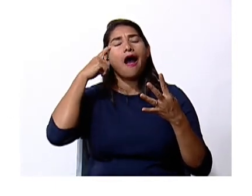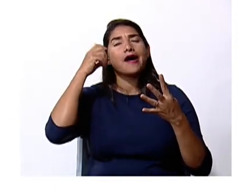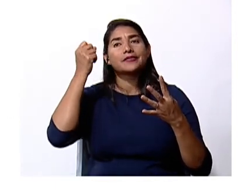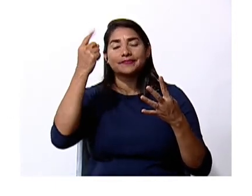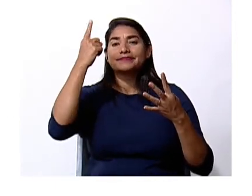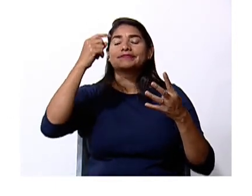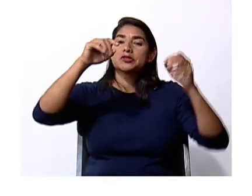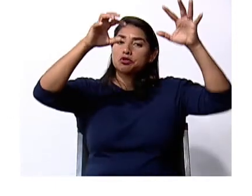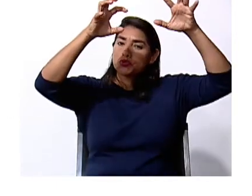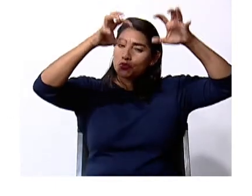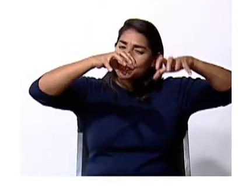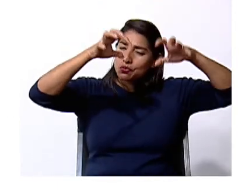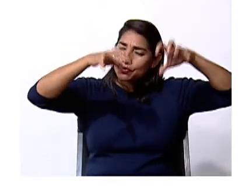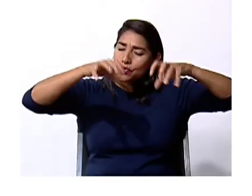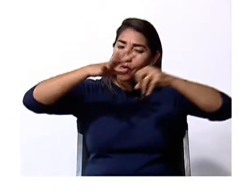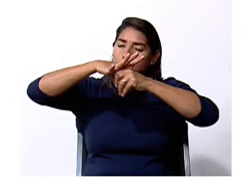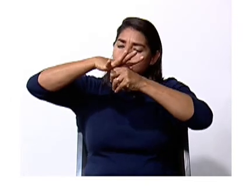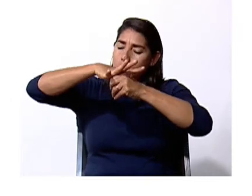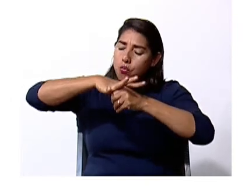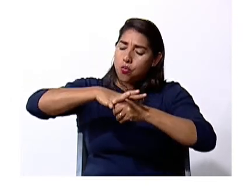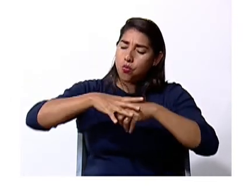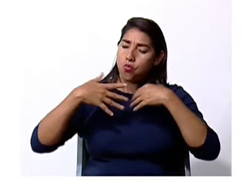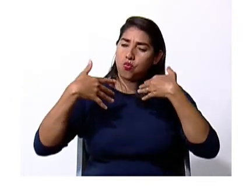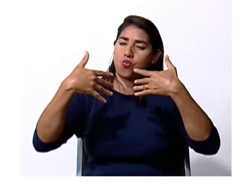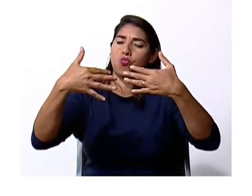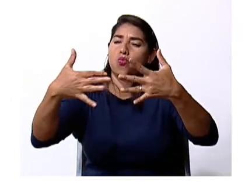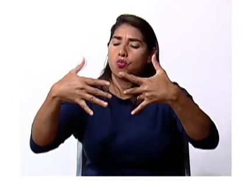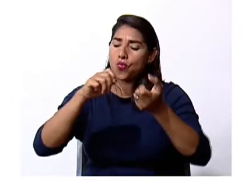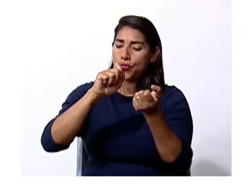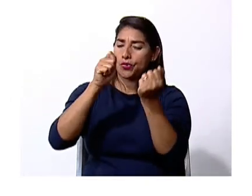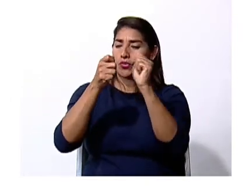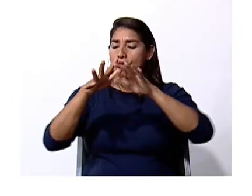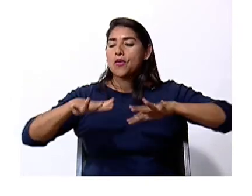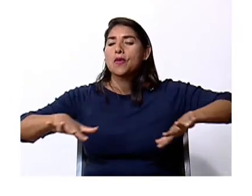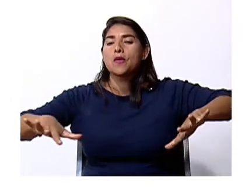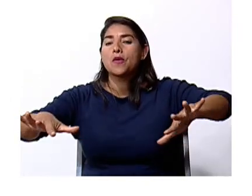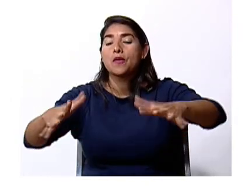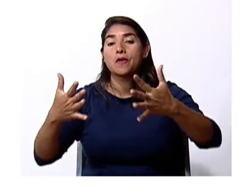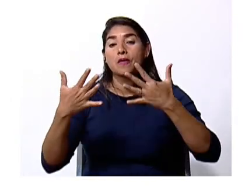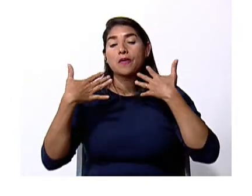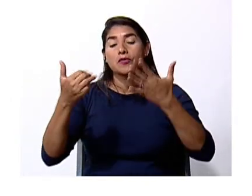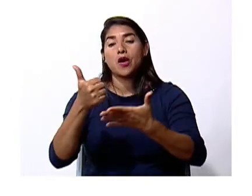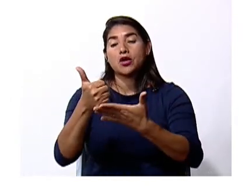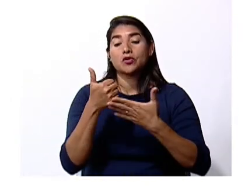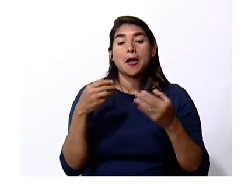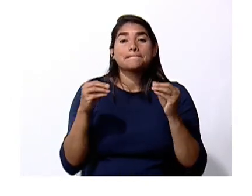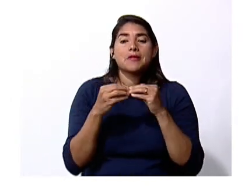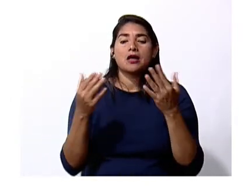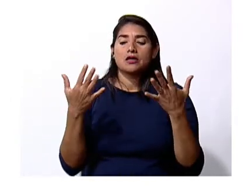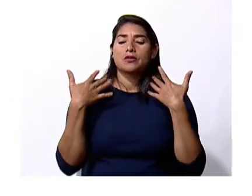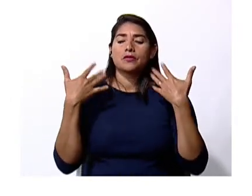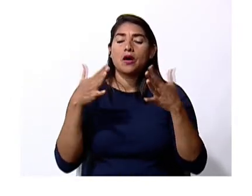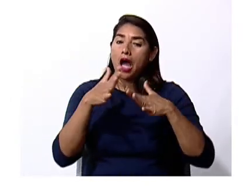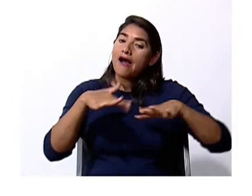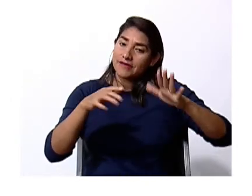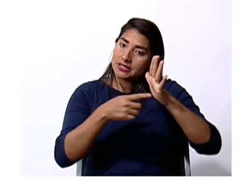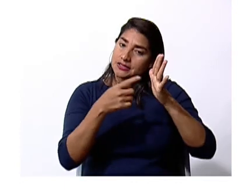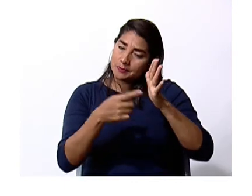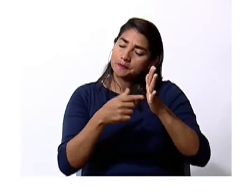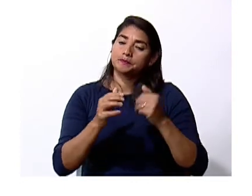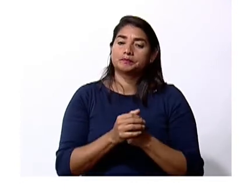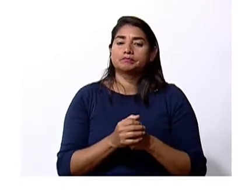cuando llueve mucho ese es un elemento que modifica el clima porque lo hace más fresco en algunas ocasiones